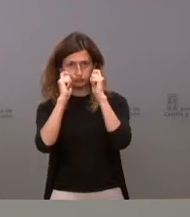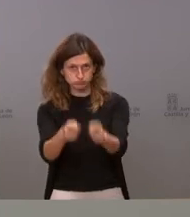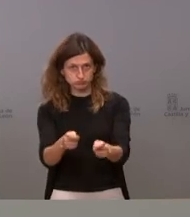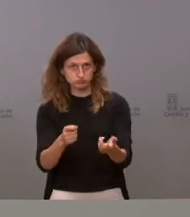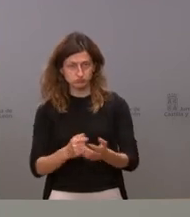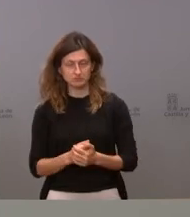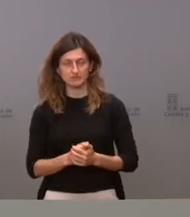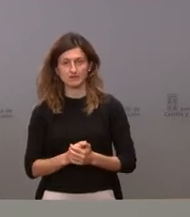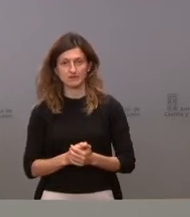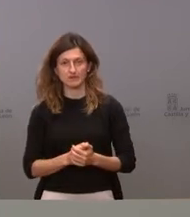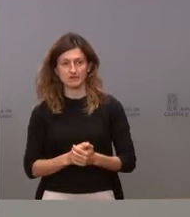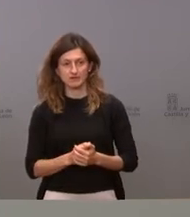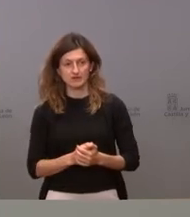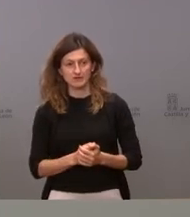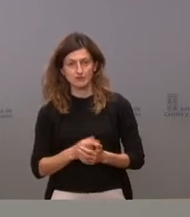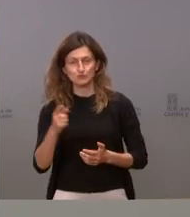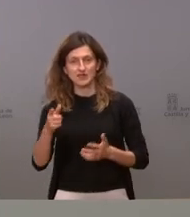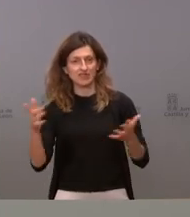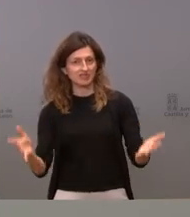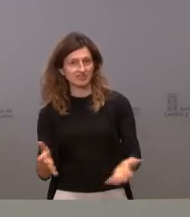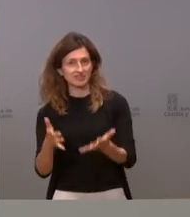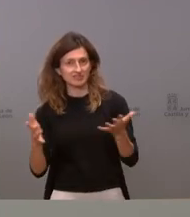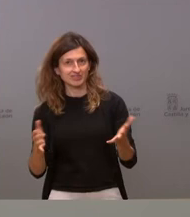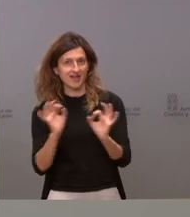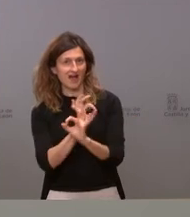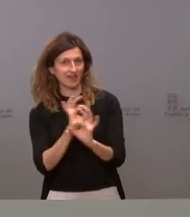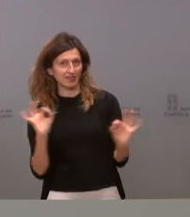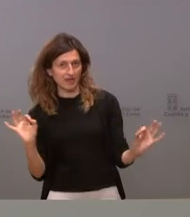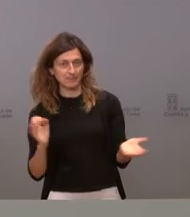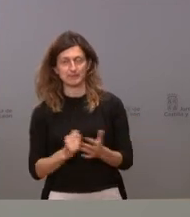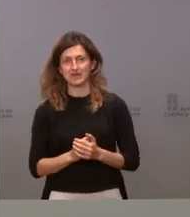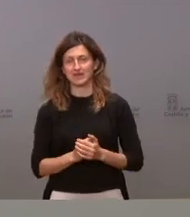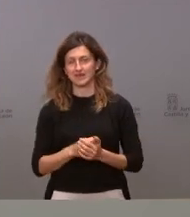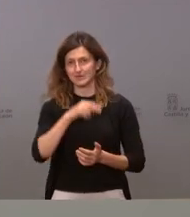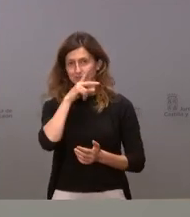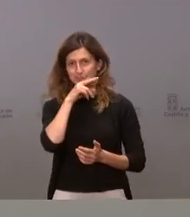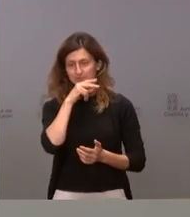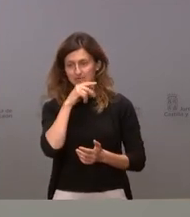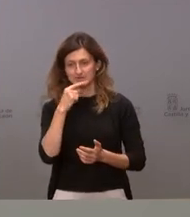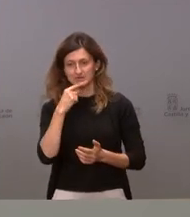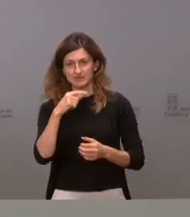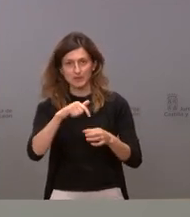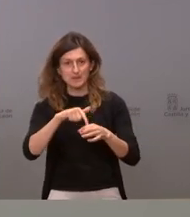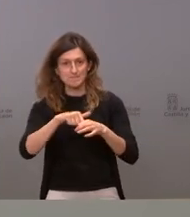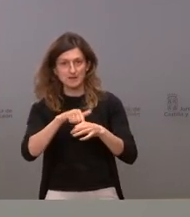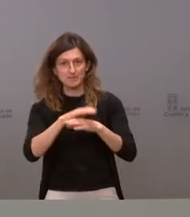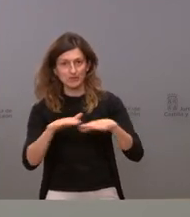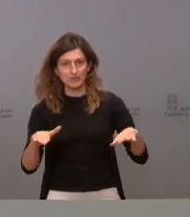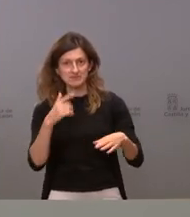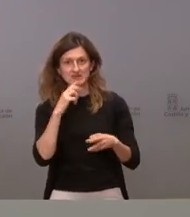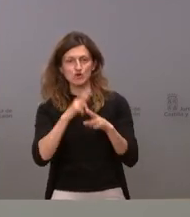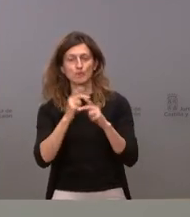entonces me agrada que usted sea tan agradable con el comentario lo que ocurrió es que un miembro de la mesa llamó payaso